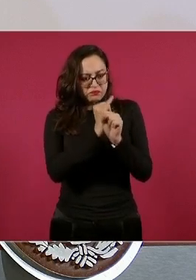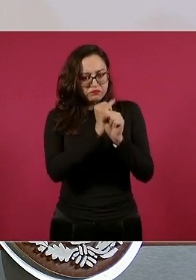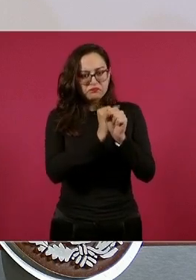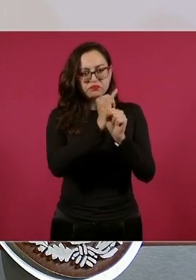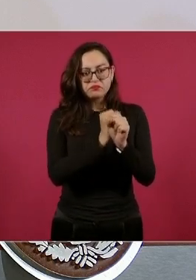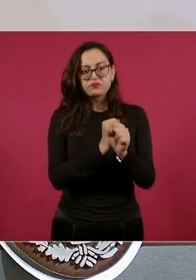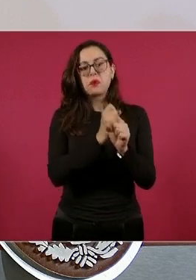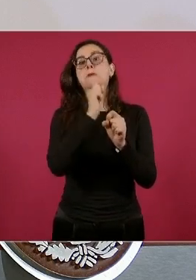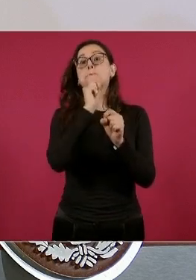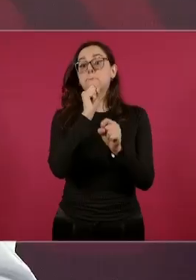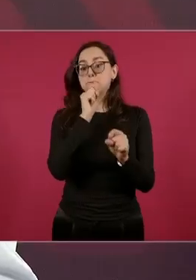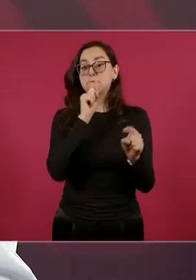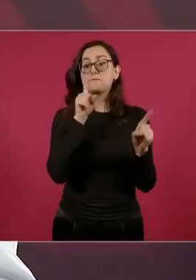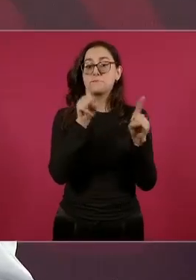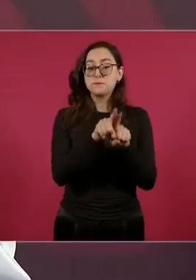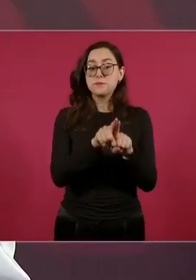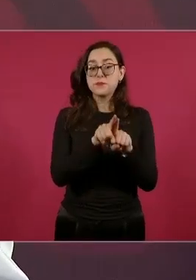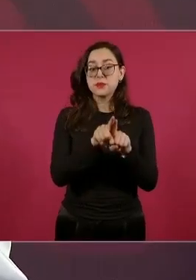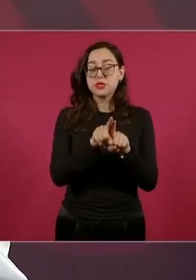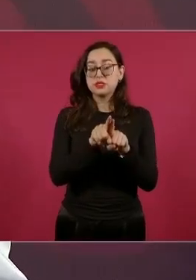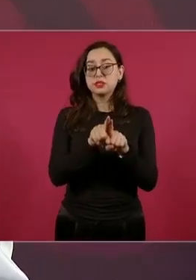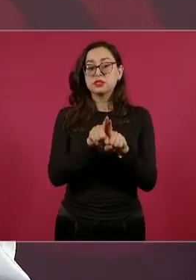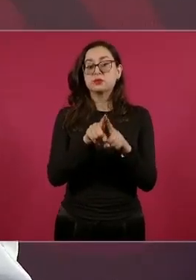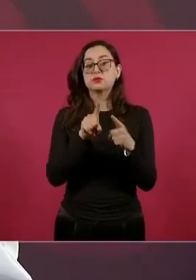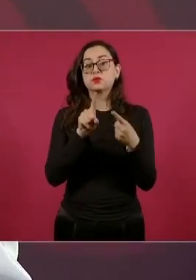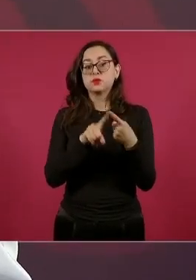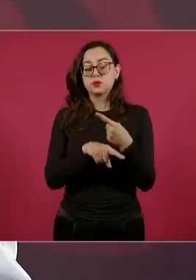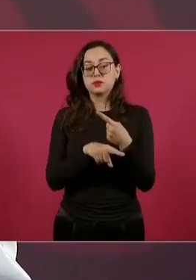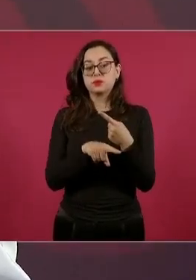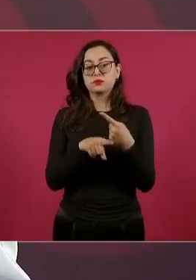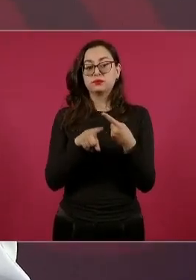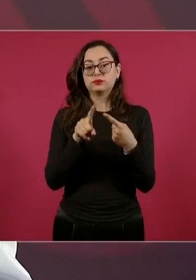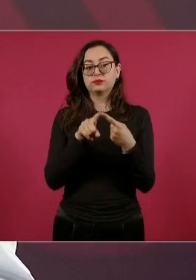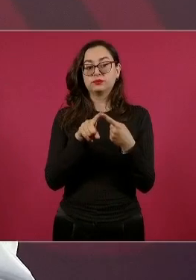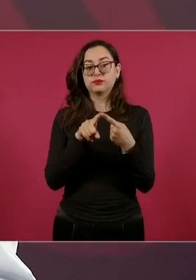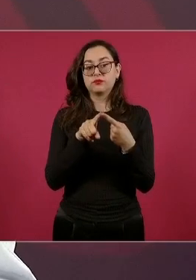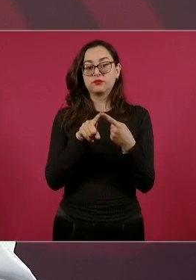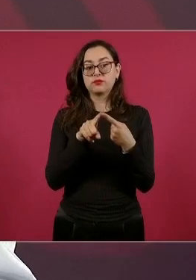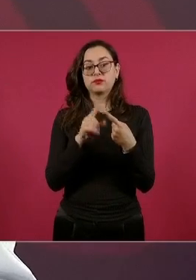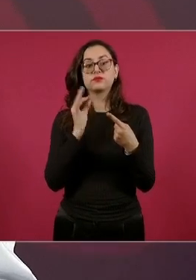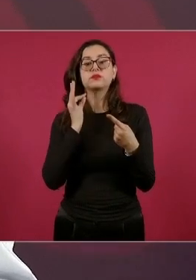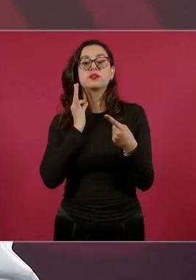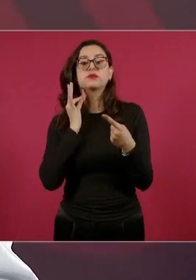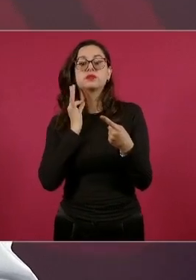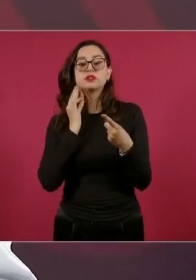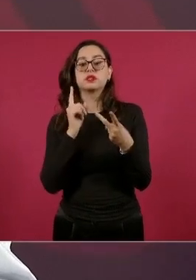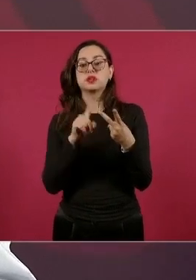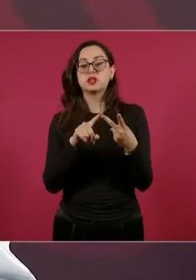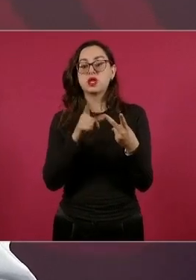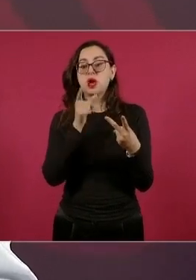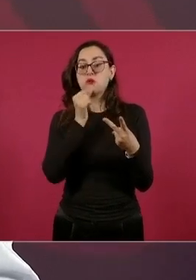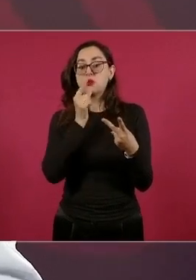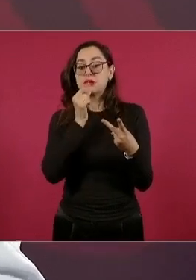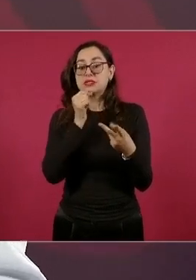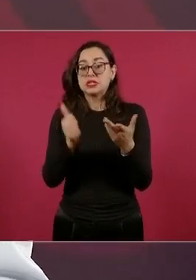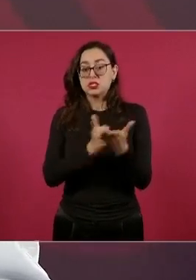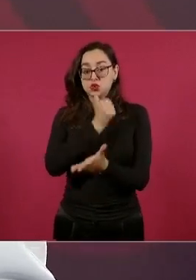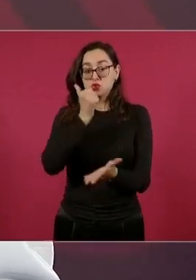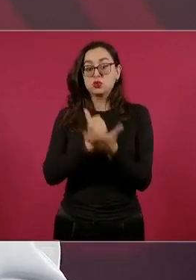las autoridades, la Fiscalía y la Policía de la Ciudad de México,